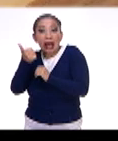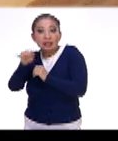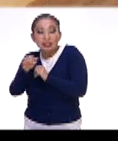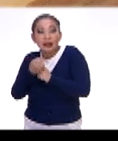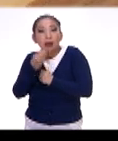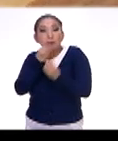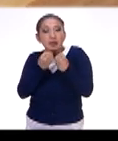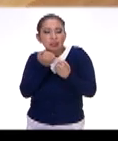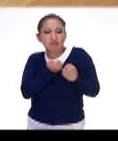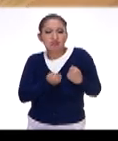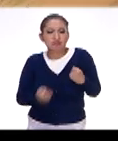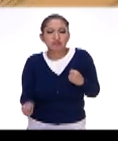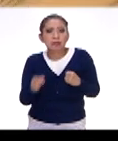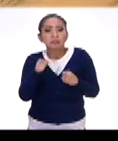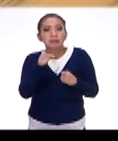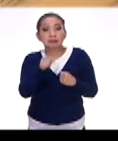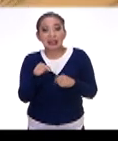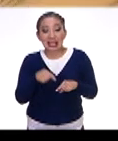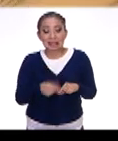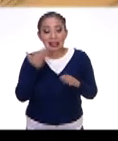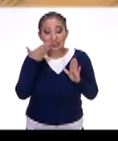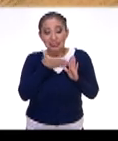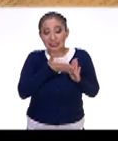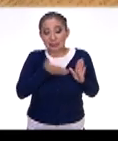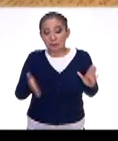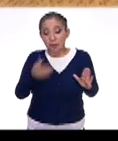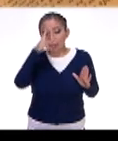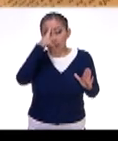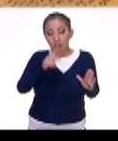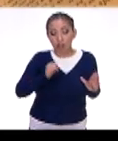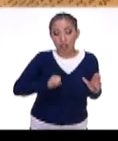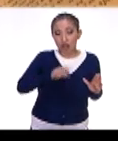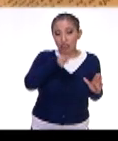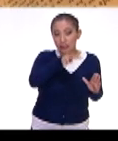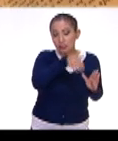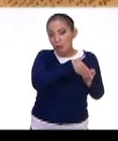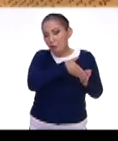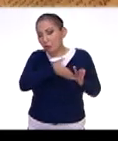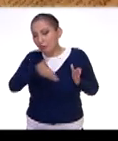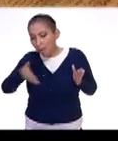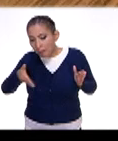la gastronomía. Digamos que en esta etapa del México del siglo XIX,